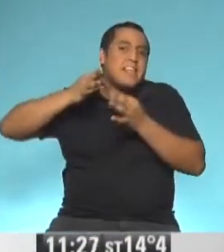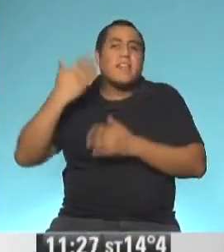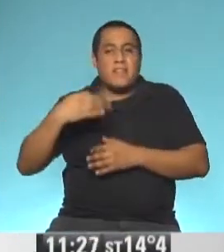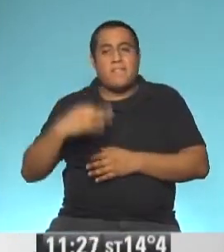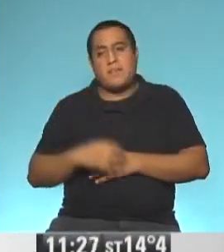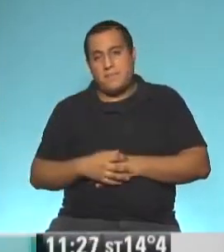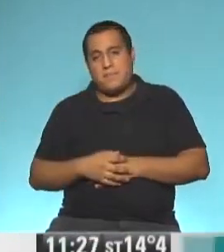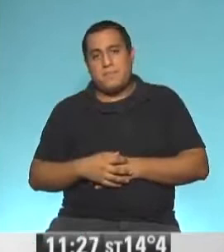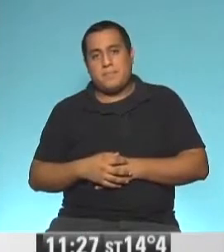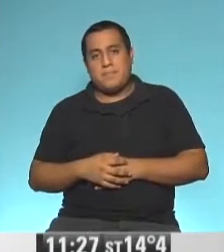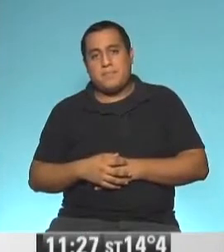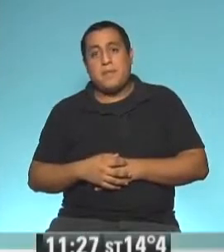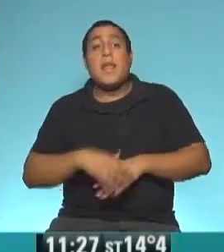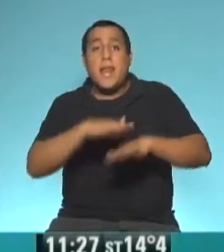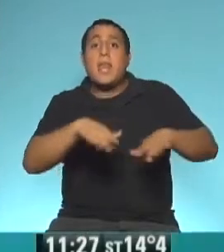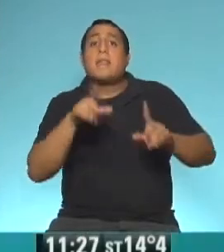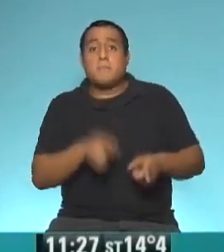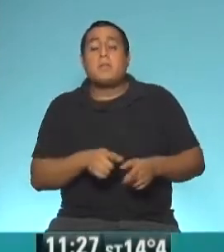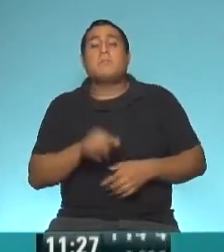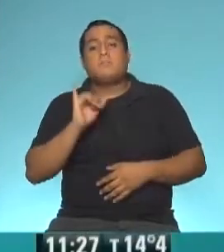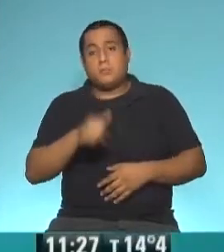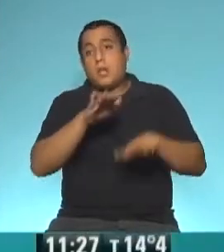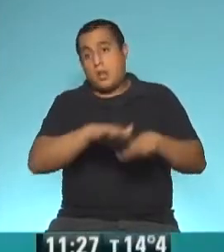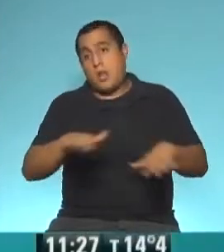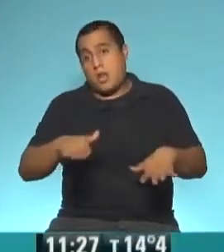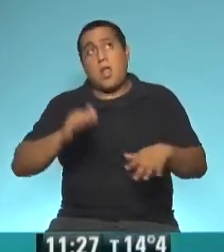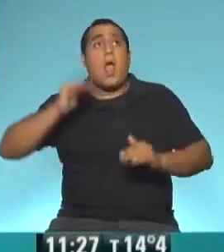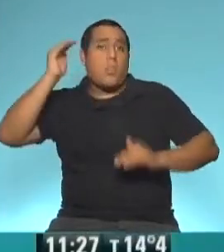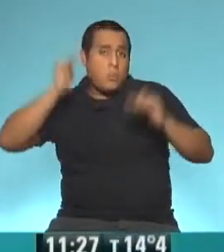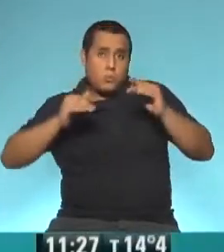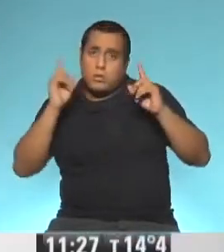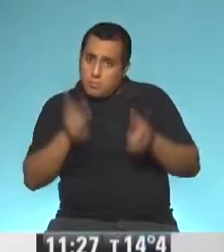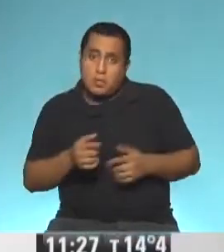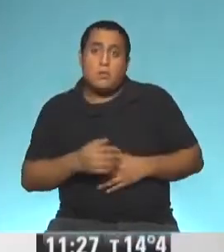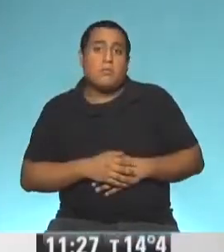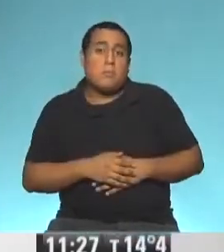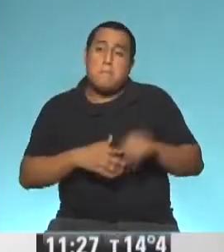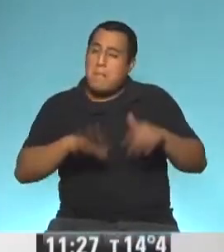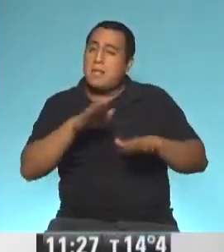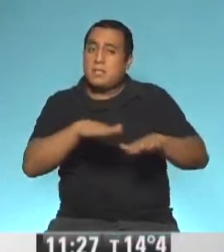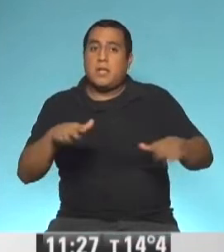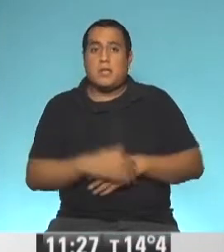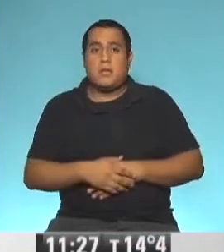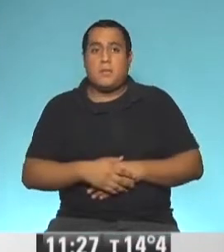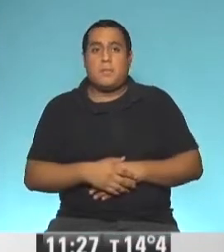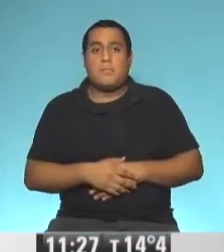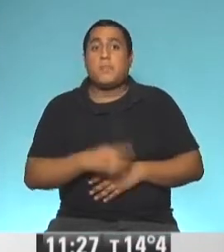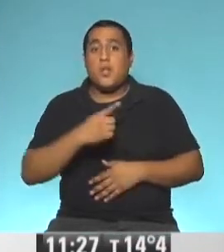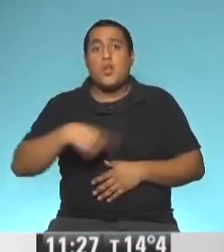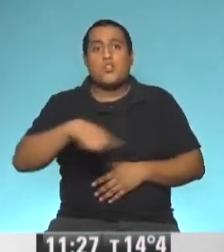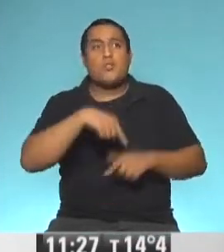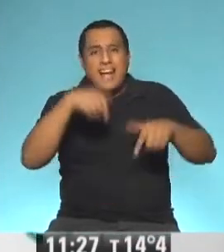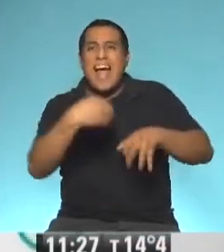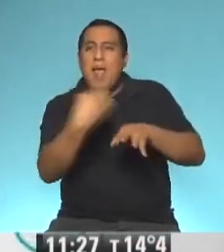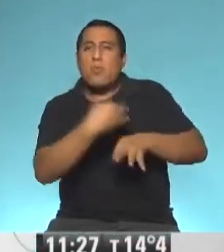poder pasar el hilo dental en los chicos, en los chicos, en los adultos y sobre todo en los chicos. No estamos muy educados en la Argentina